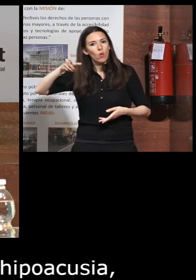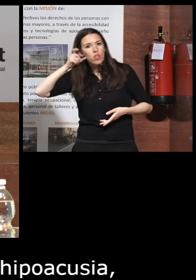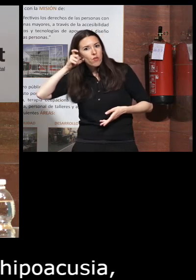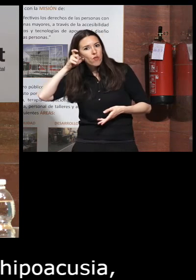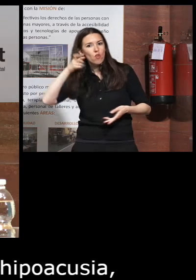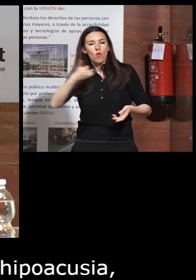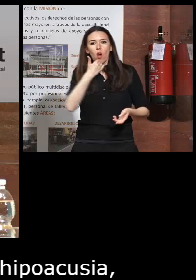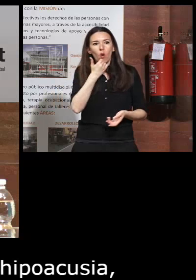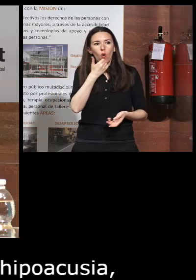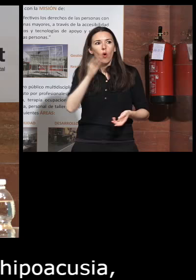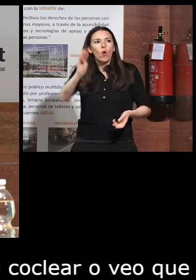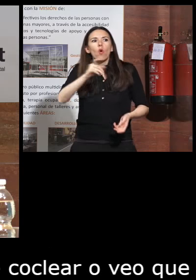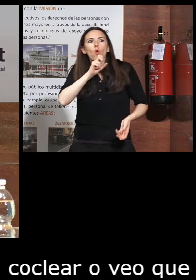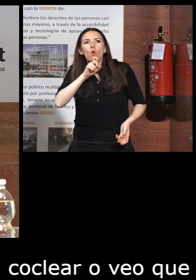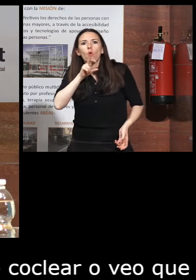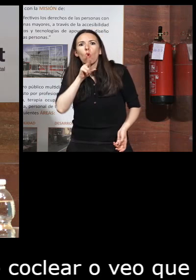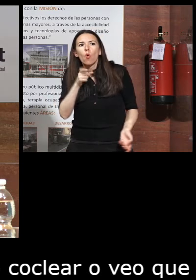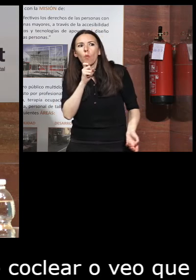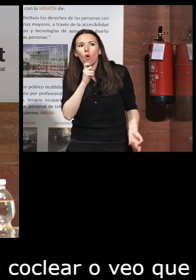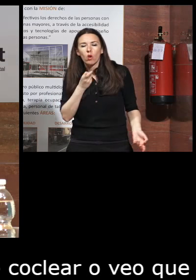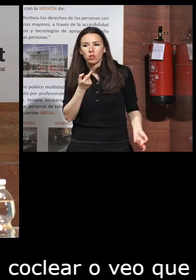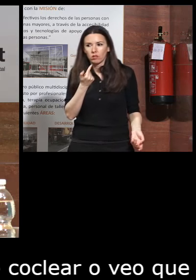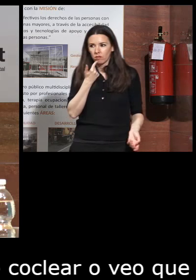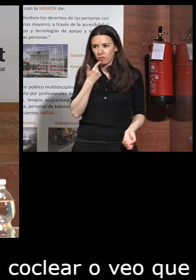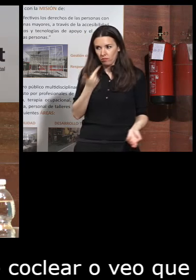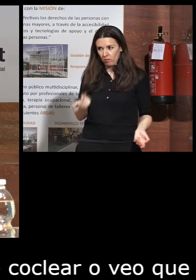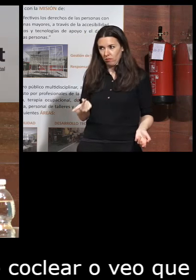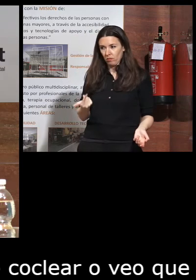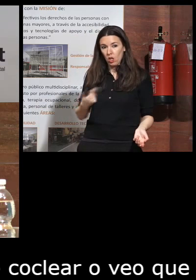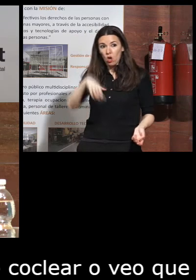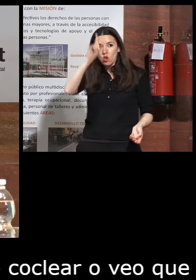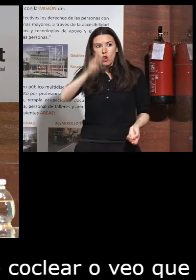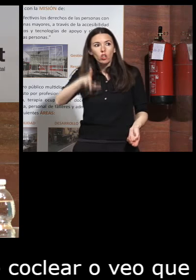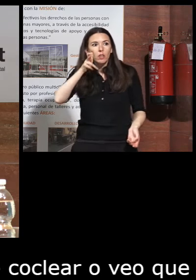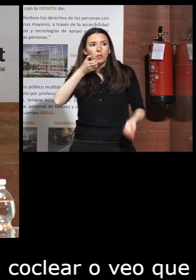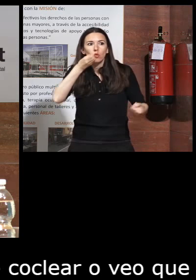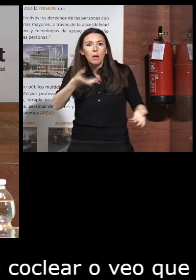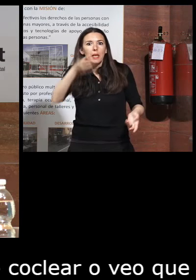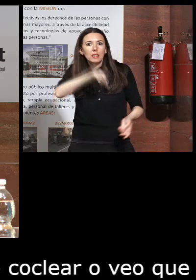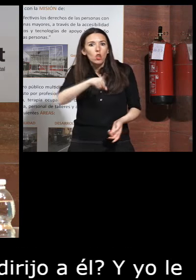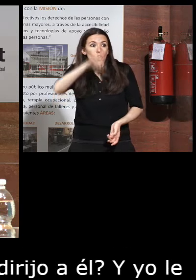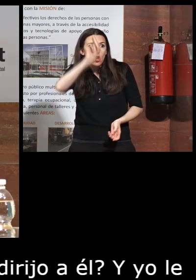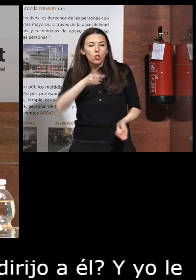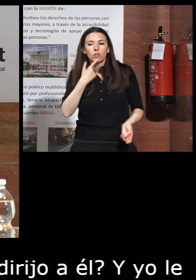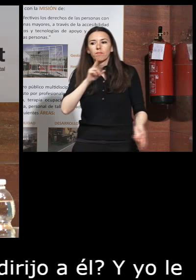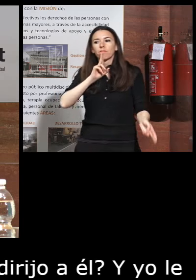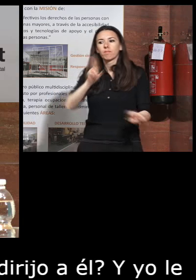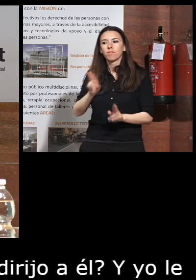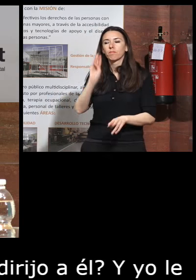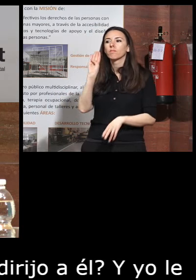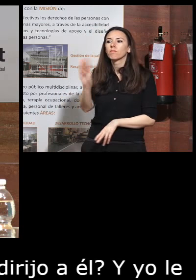demás ¿cómo me dirijo a él? y yo le digo dice no sé si me escucha bien o no y yo siempre les pregunto